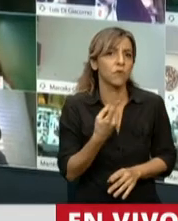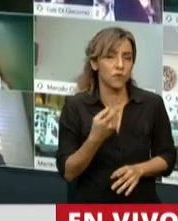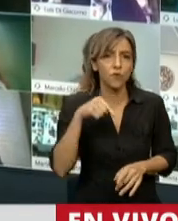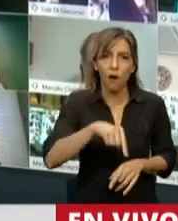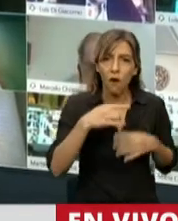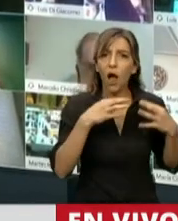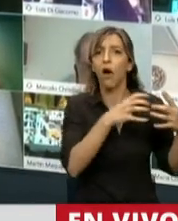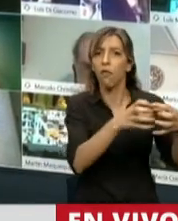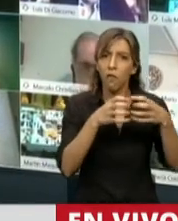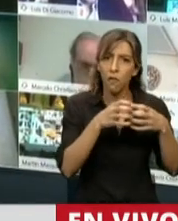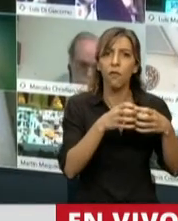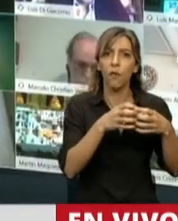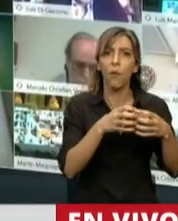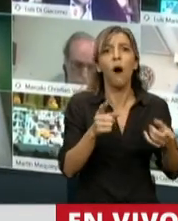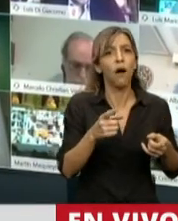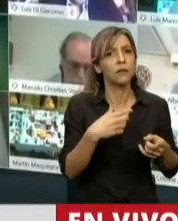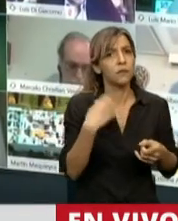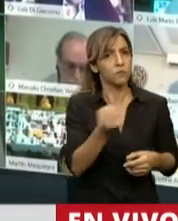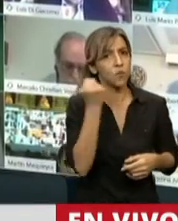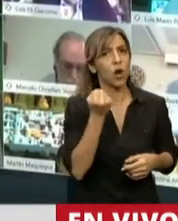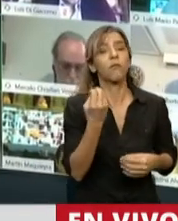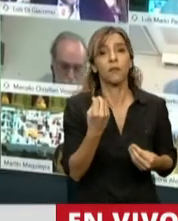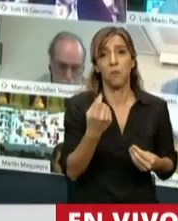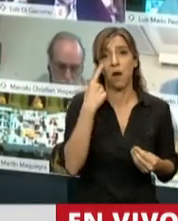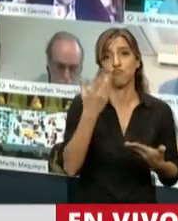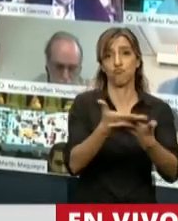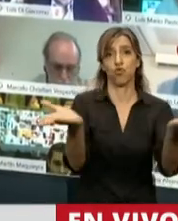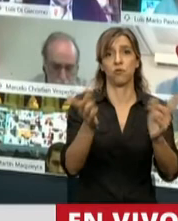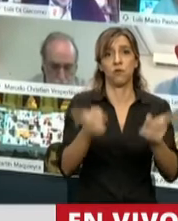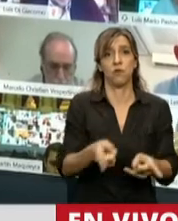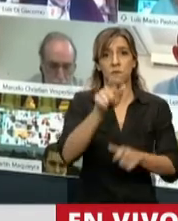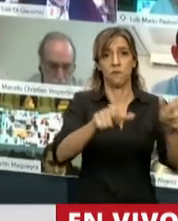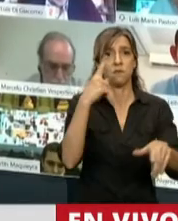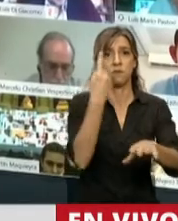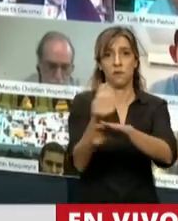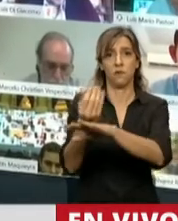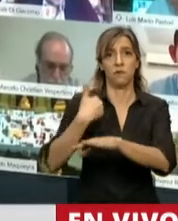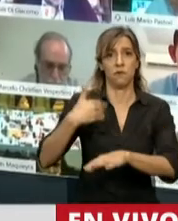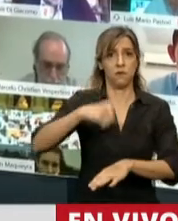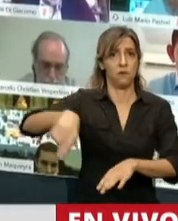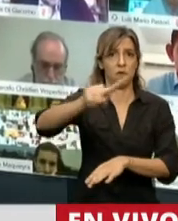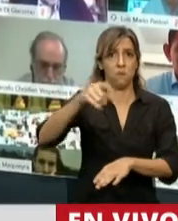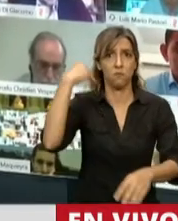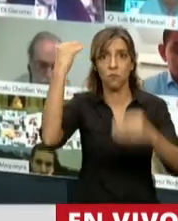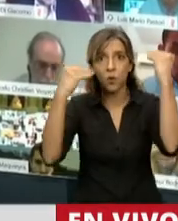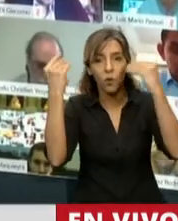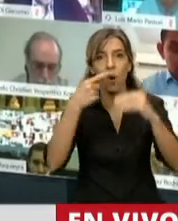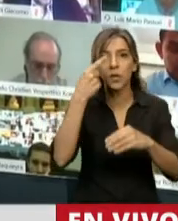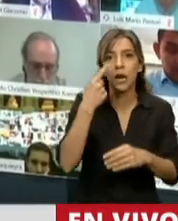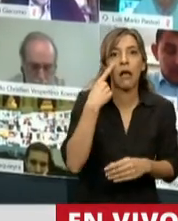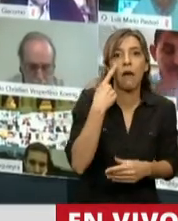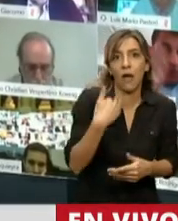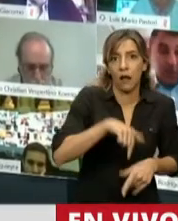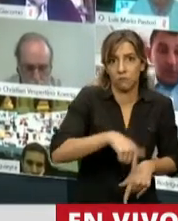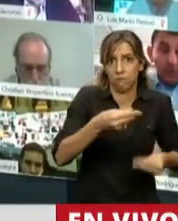discutiendo de cara con cada uno de los argentinos que está preocupado e interesado cómo se administran los dineros de la